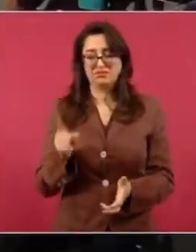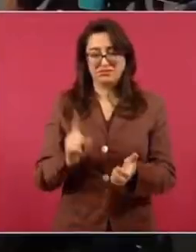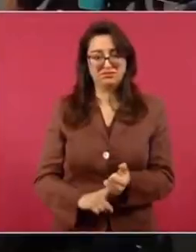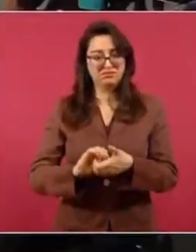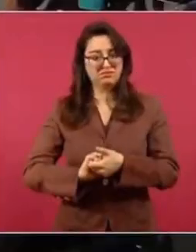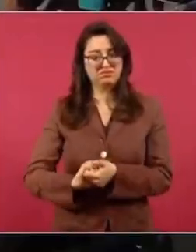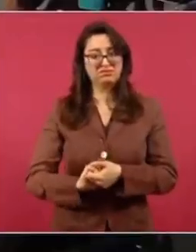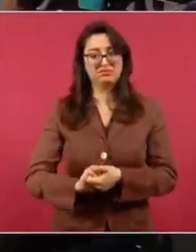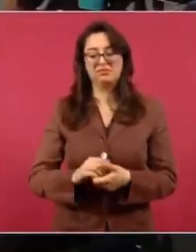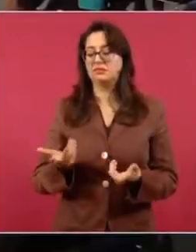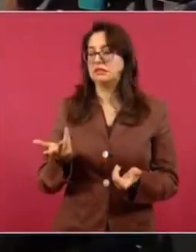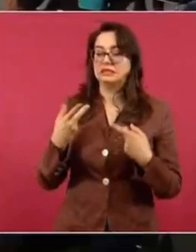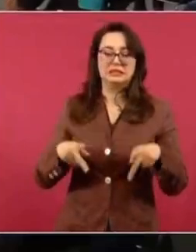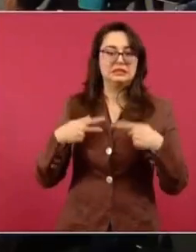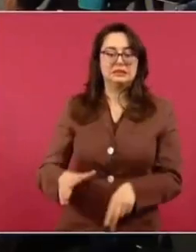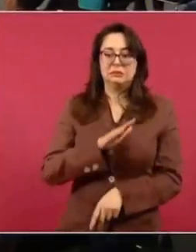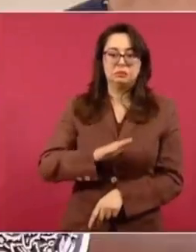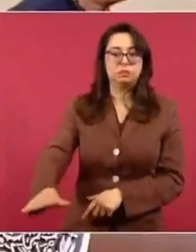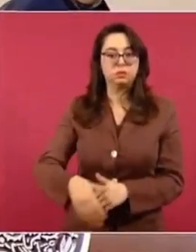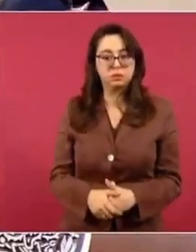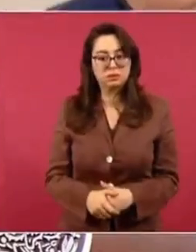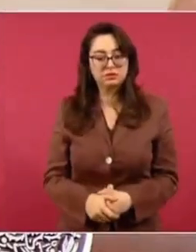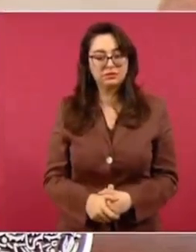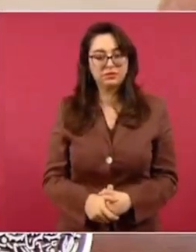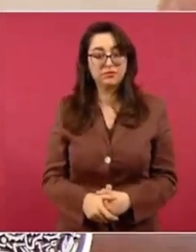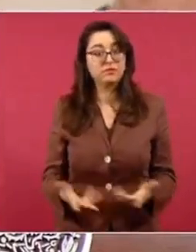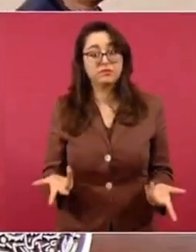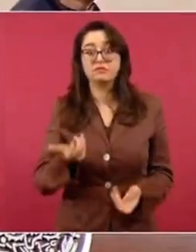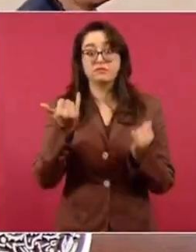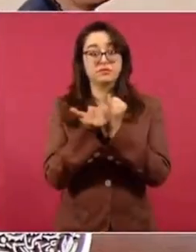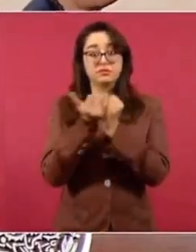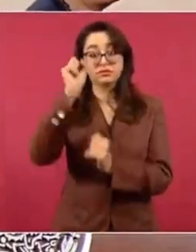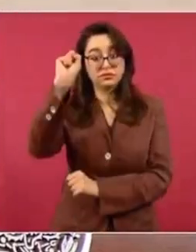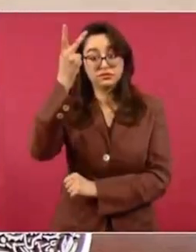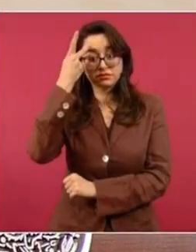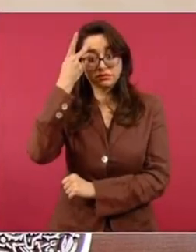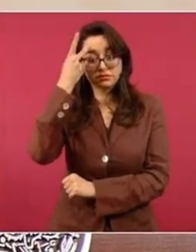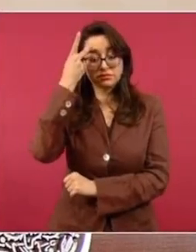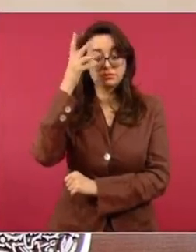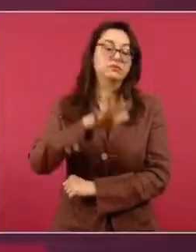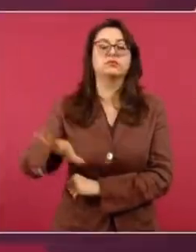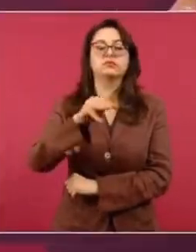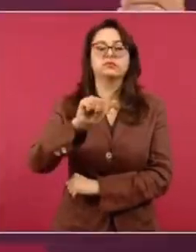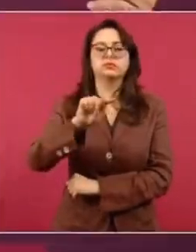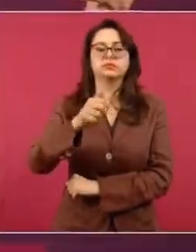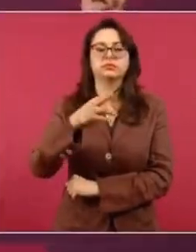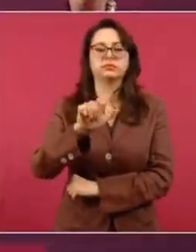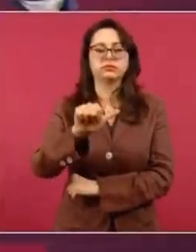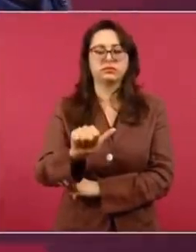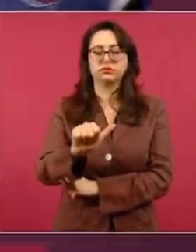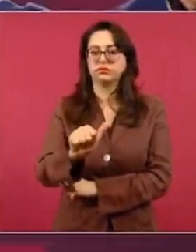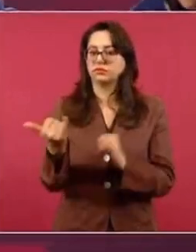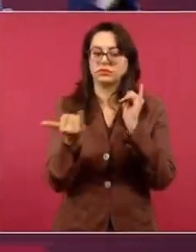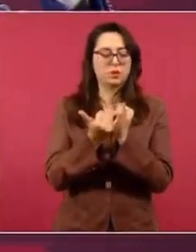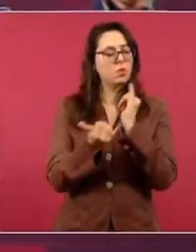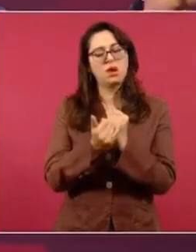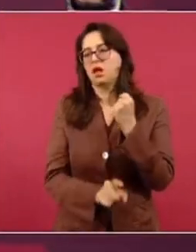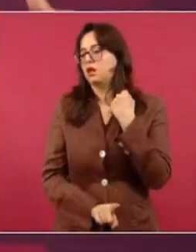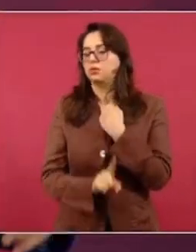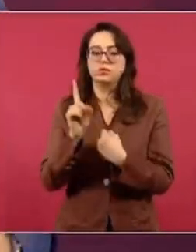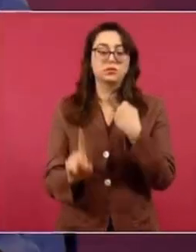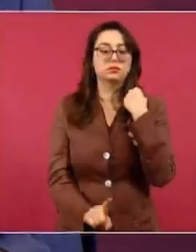desgracia. Acaba de suceder en San Luis Potosí, en Matehuala, una situación